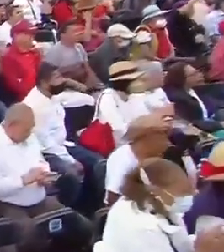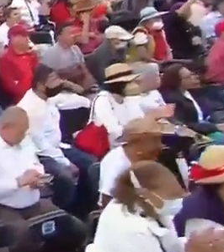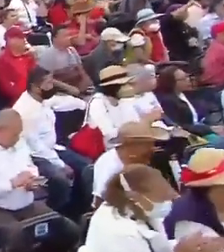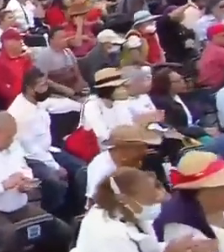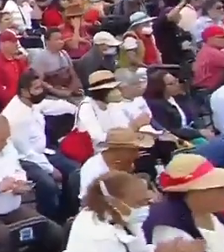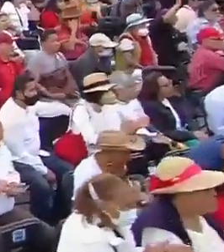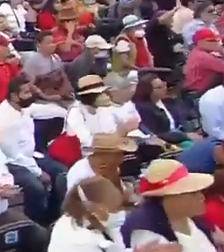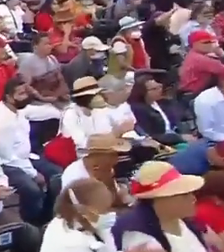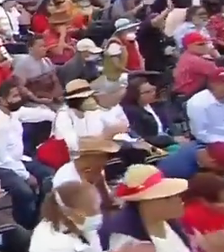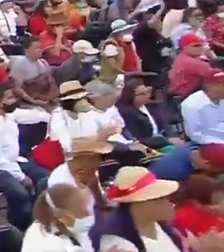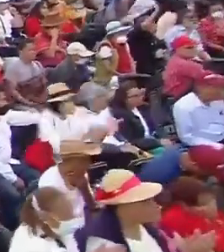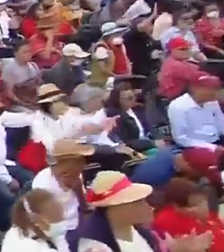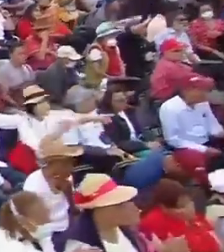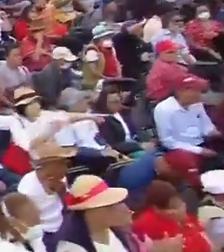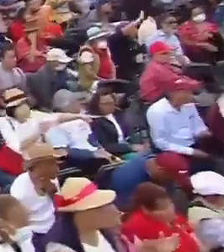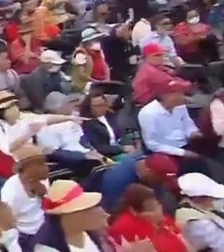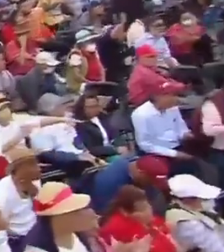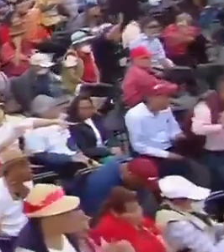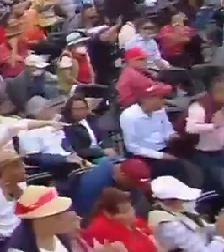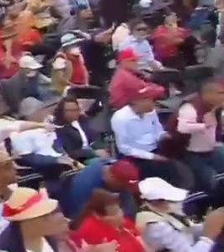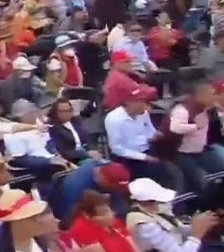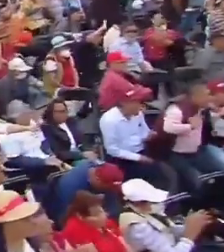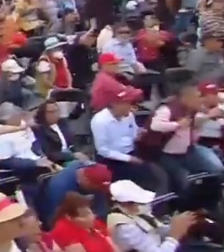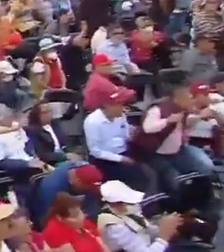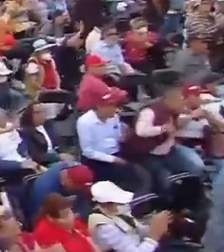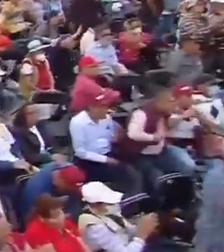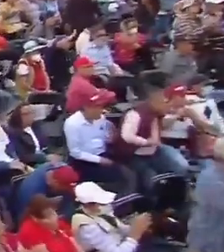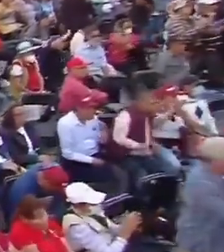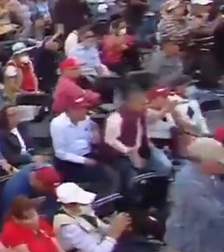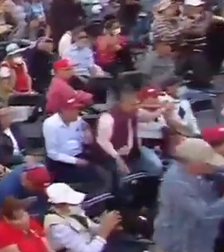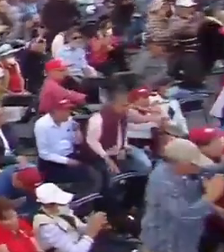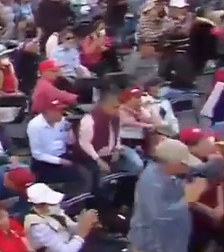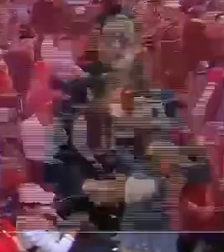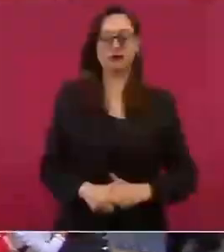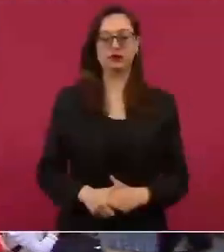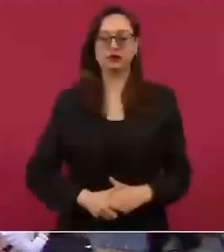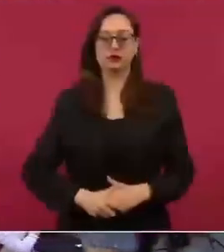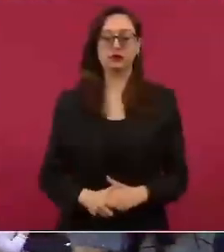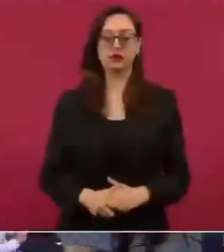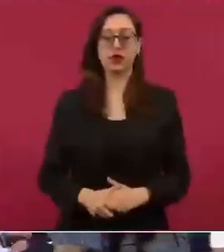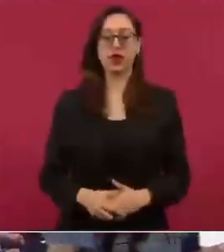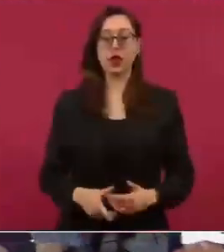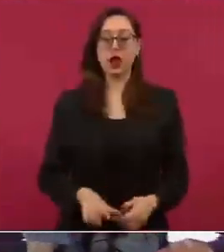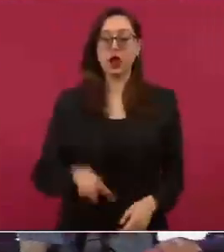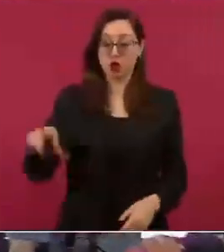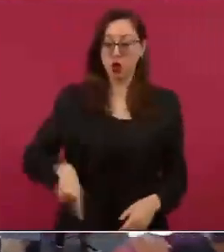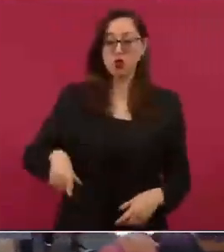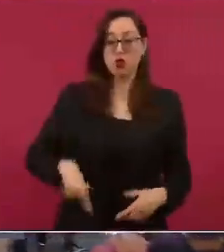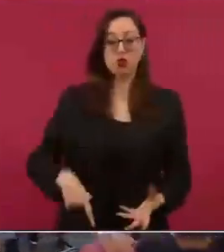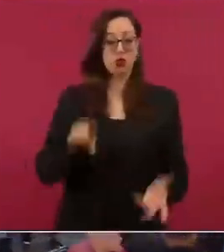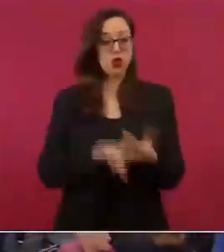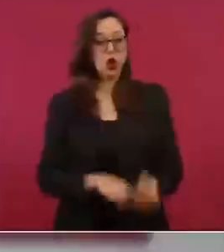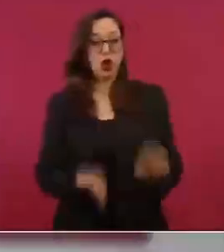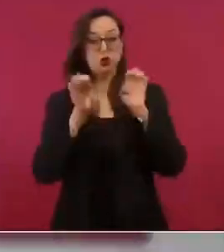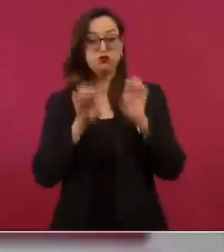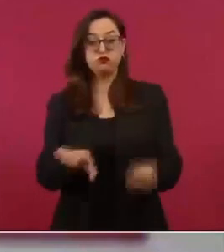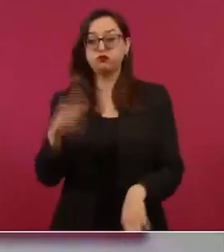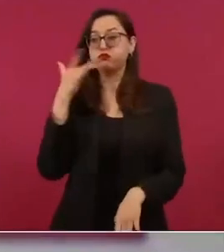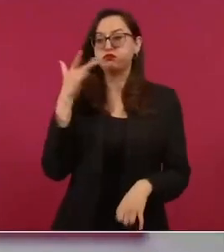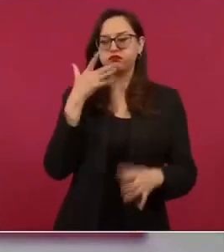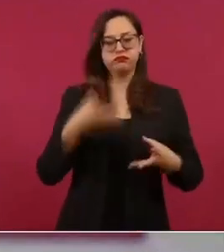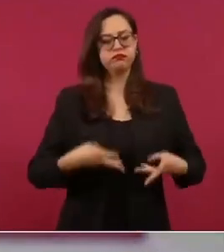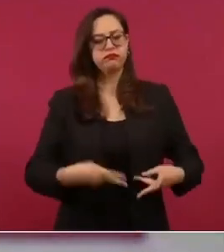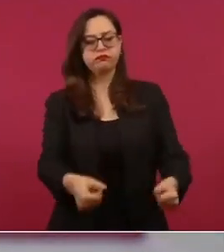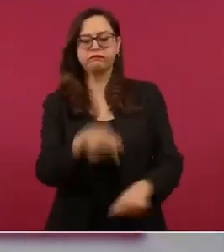no hay lujos en el gobierno y los servidores públicos actúan con eficiencia responsabilidad y